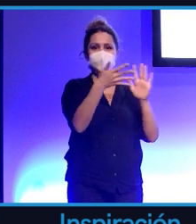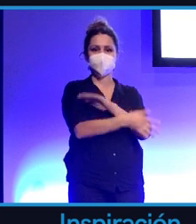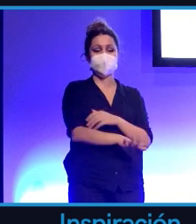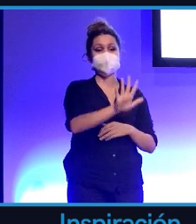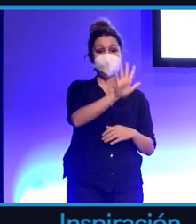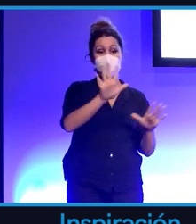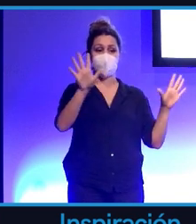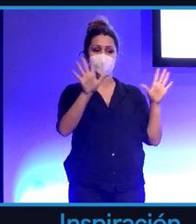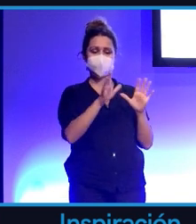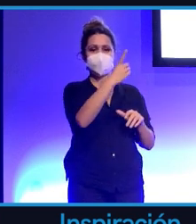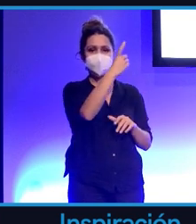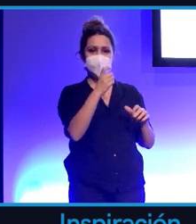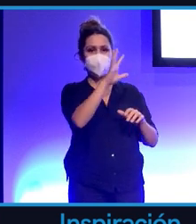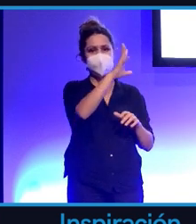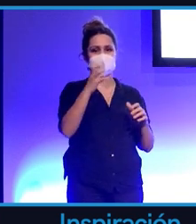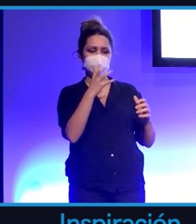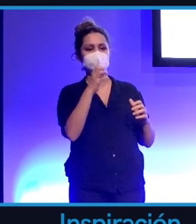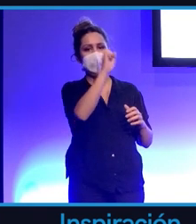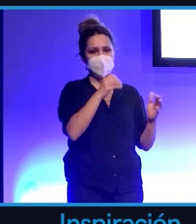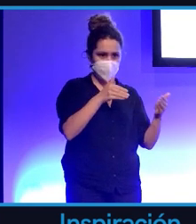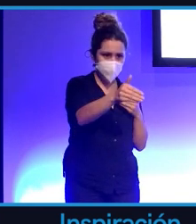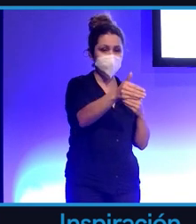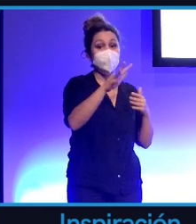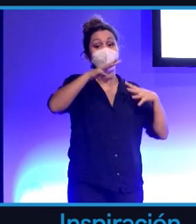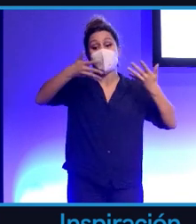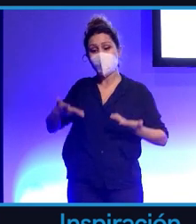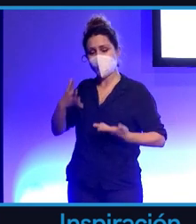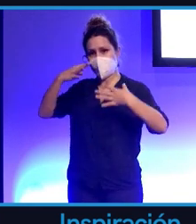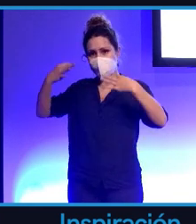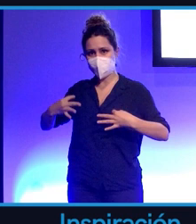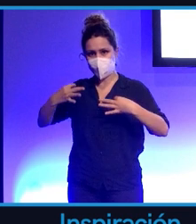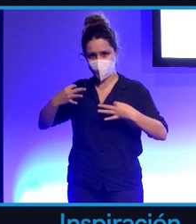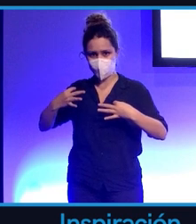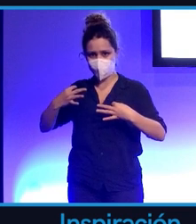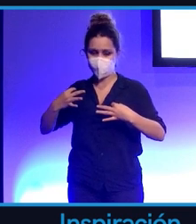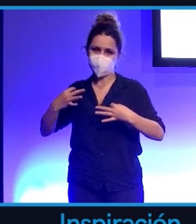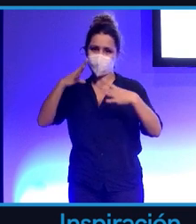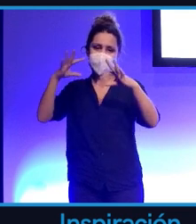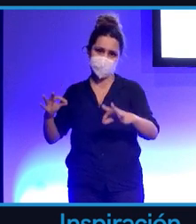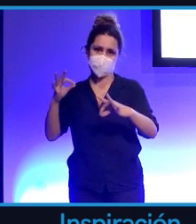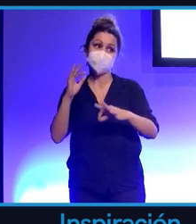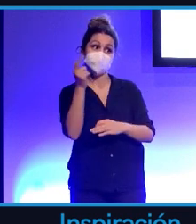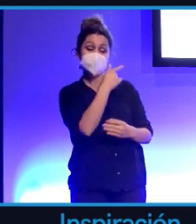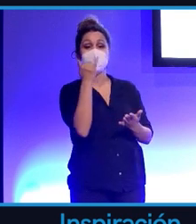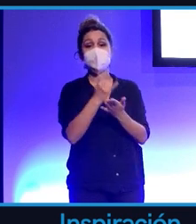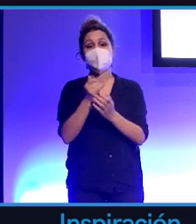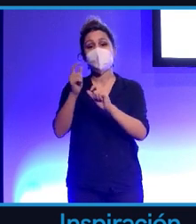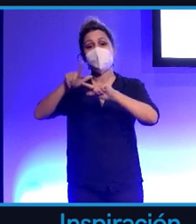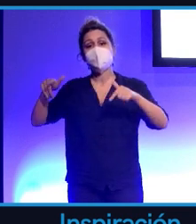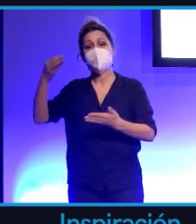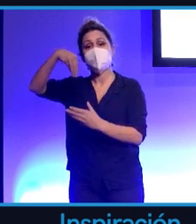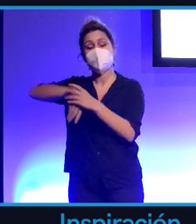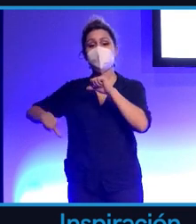500 años. Vamos a hablar de riesgos actuales y reales. Aquí tenemos un experimento hecho en nuestro laboratorio